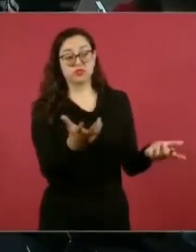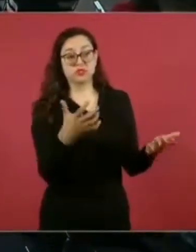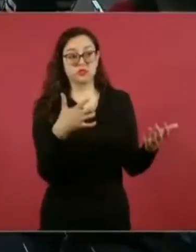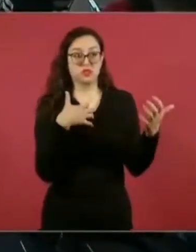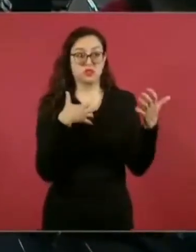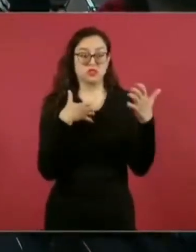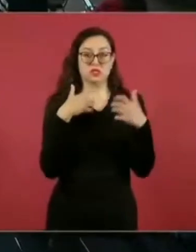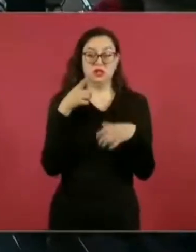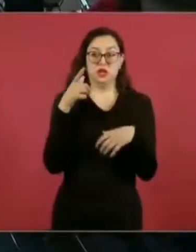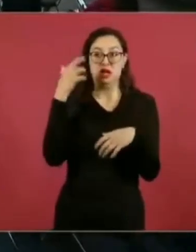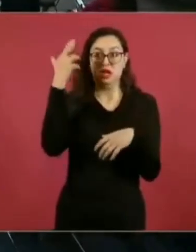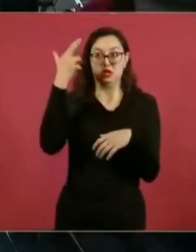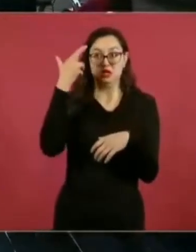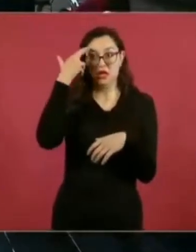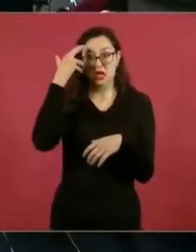rey,